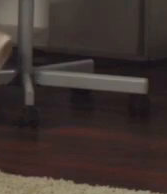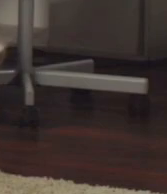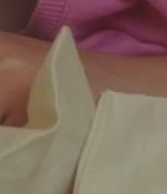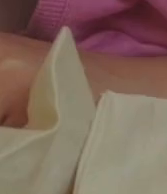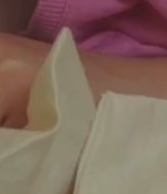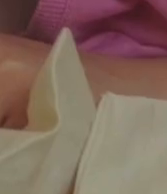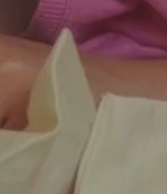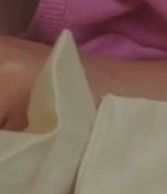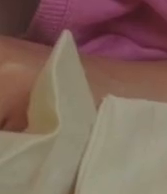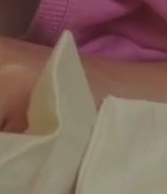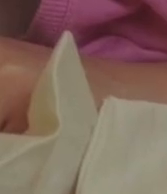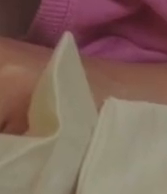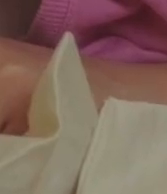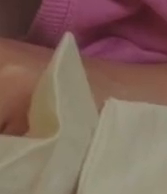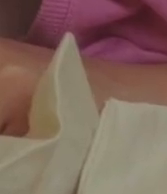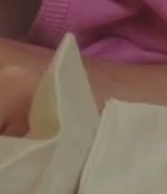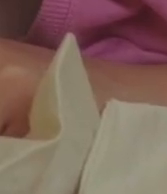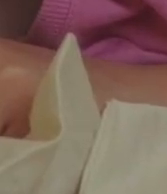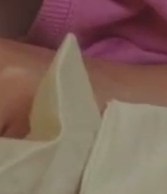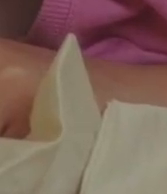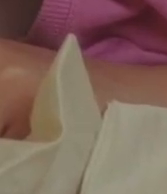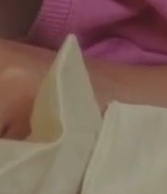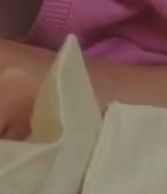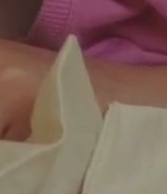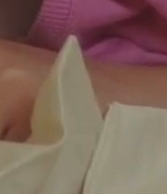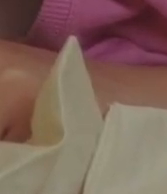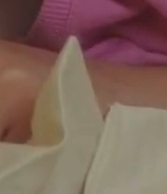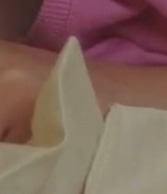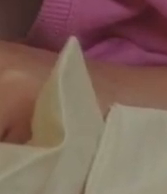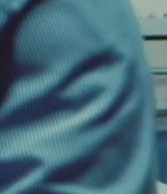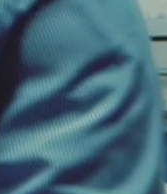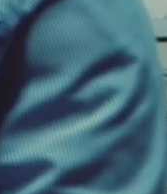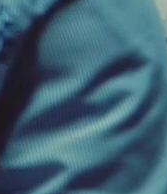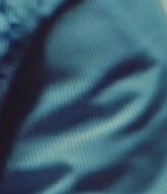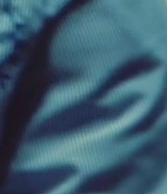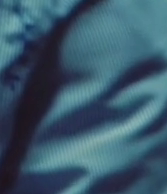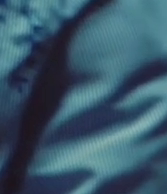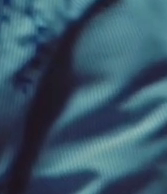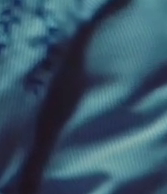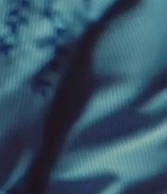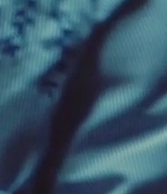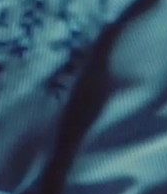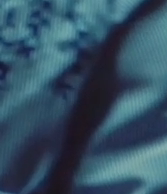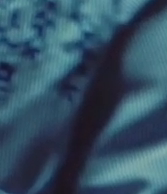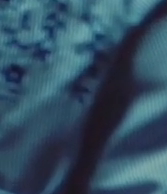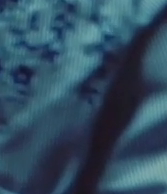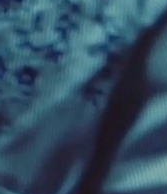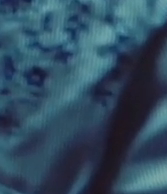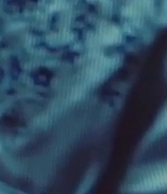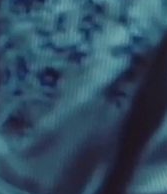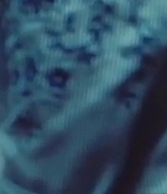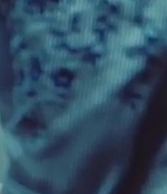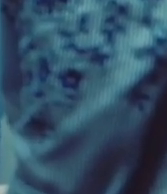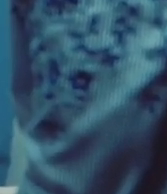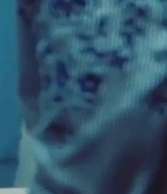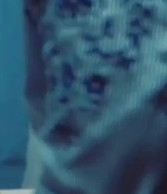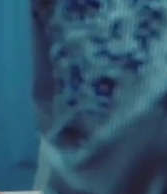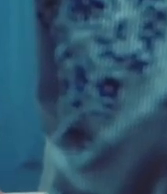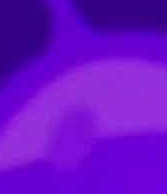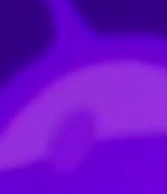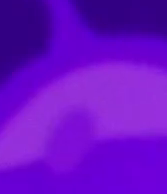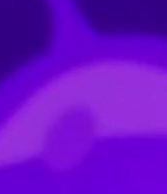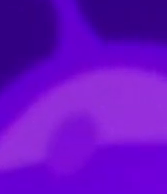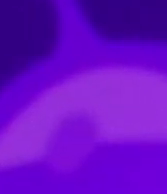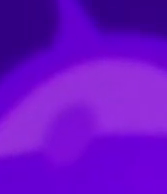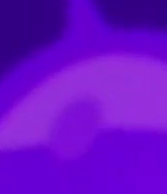casa Sigue las medidas preventivas para evitar contagios Llévalo al hospital Solo si presenta síntomas como